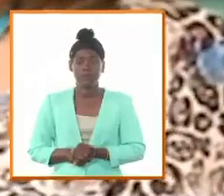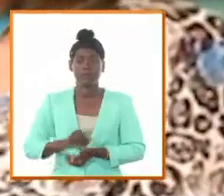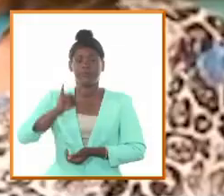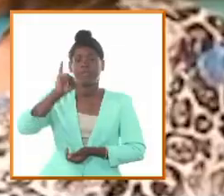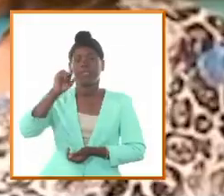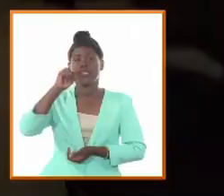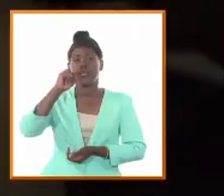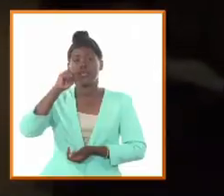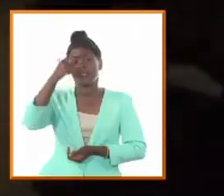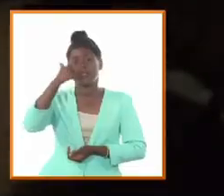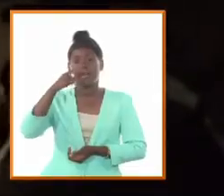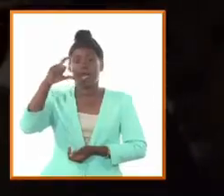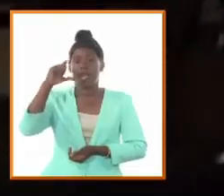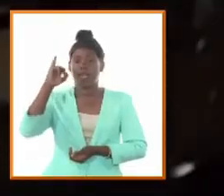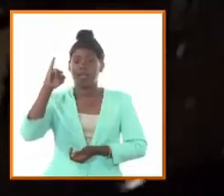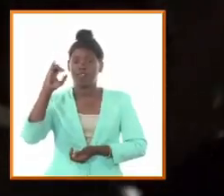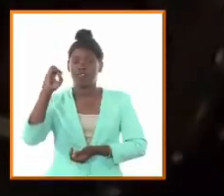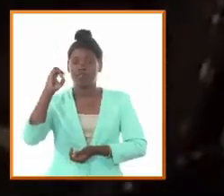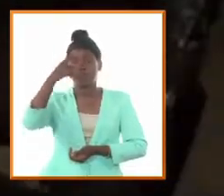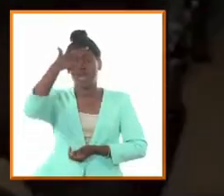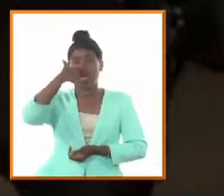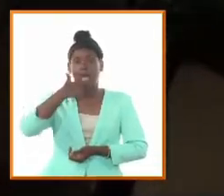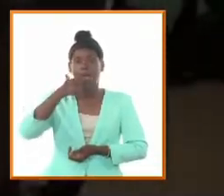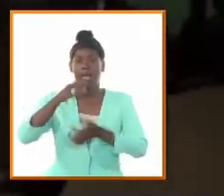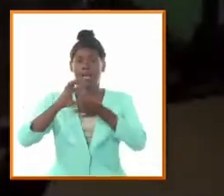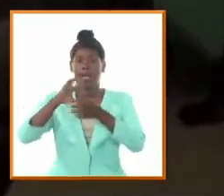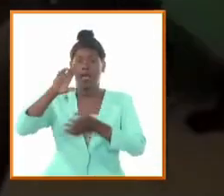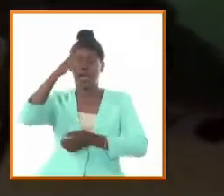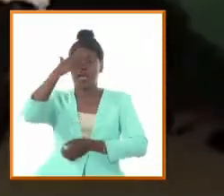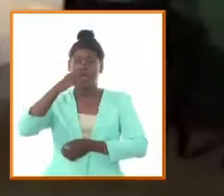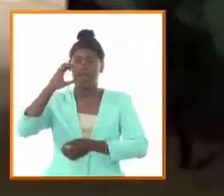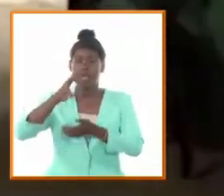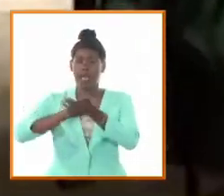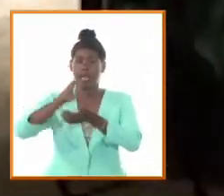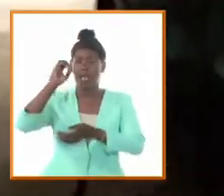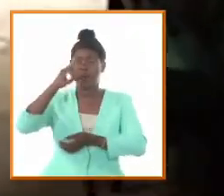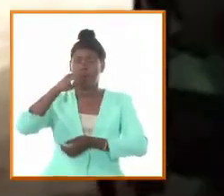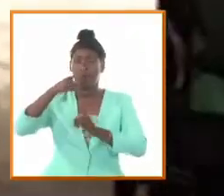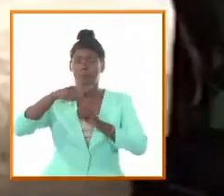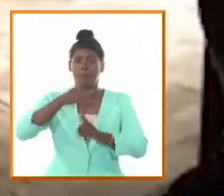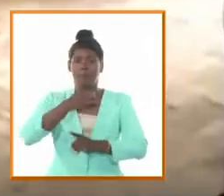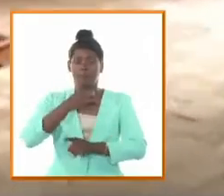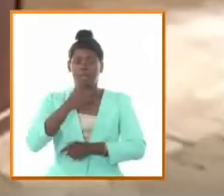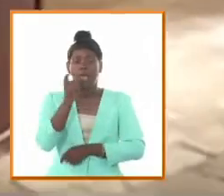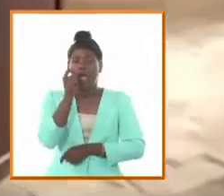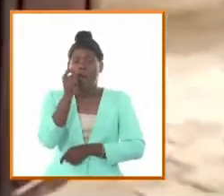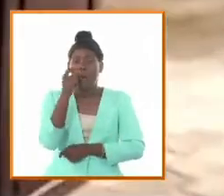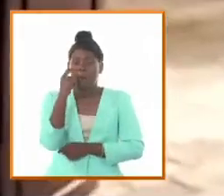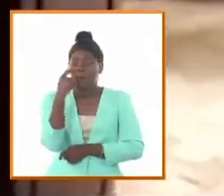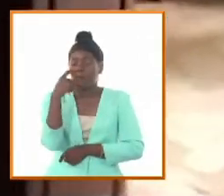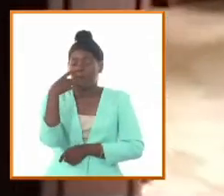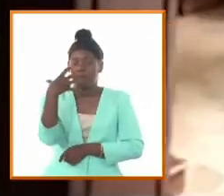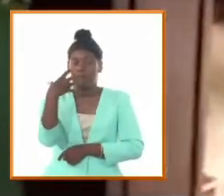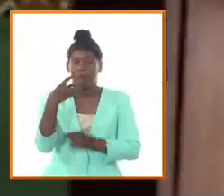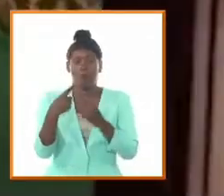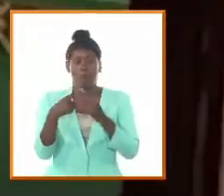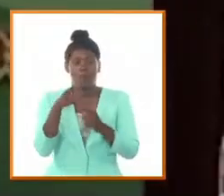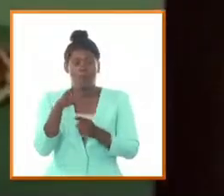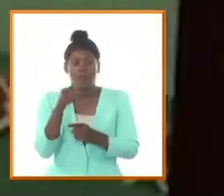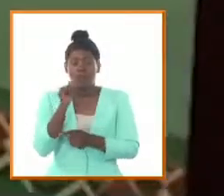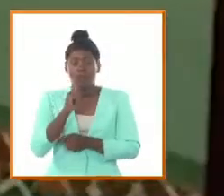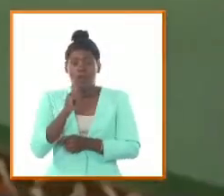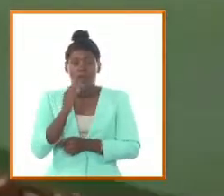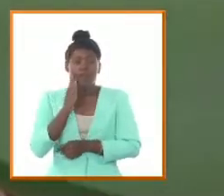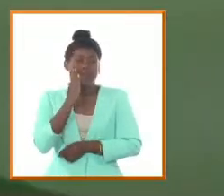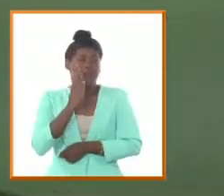uno de los ingredientes fundamentales de la leyenda gramontina que es su amor que es su amor como padre y como esposo su amor como esposo